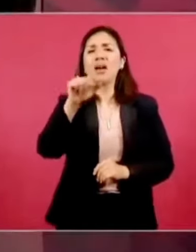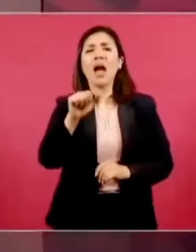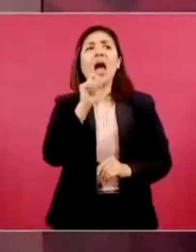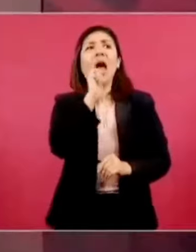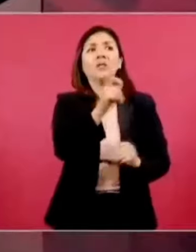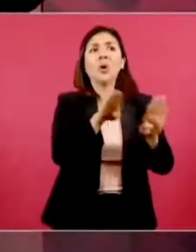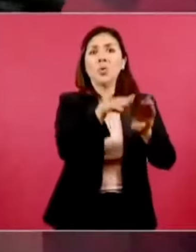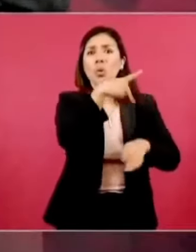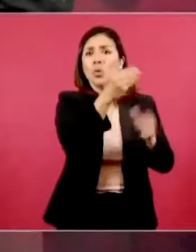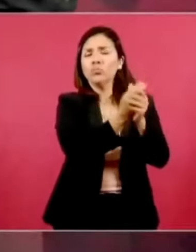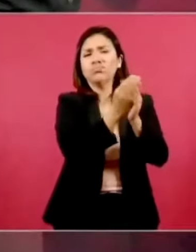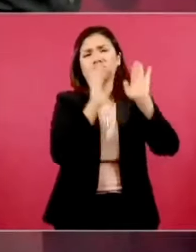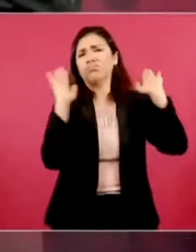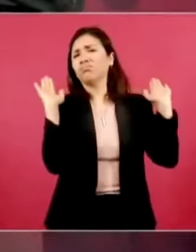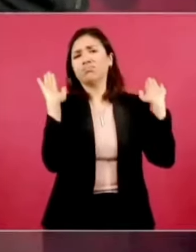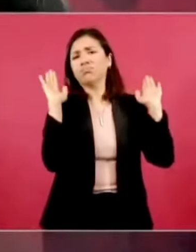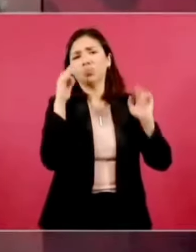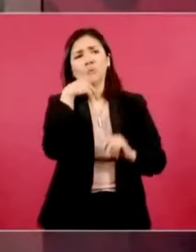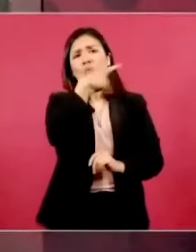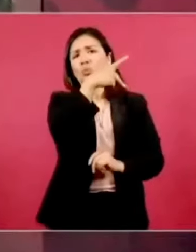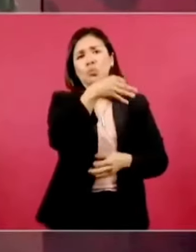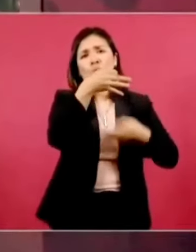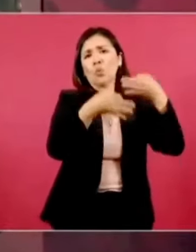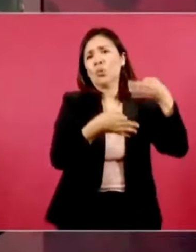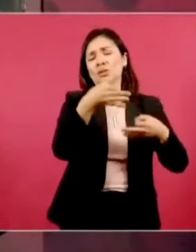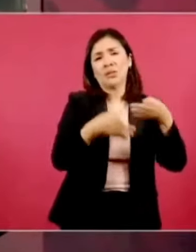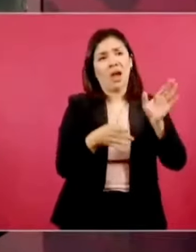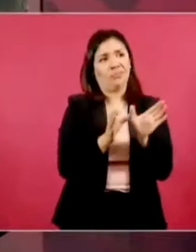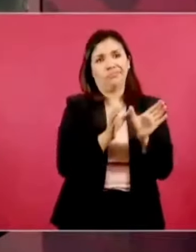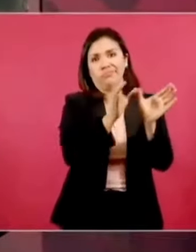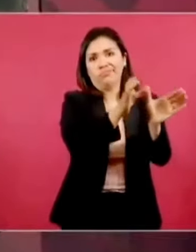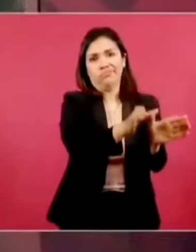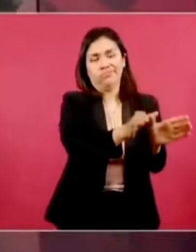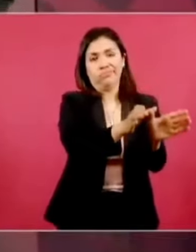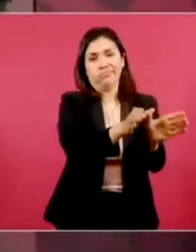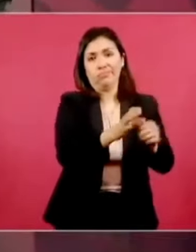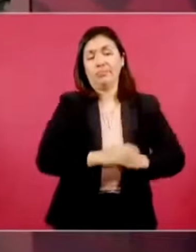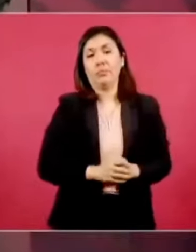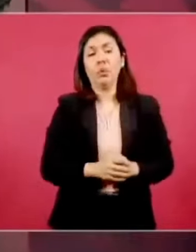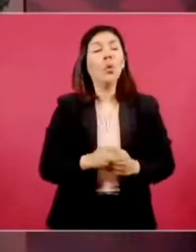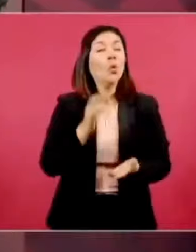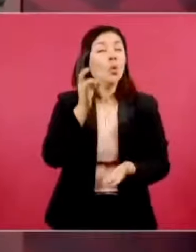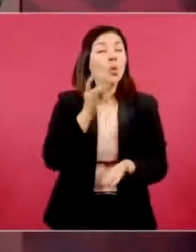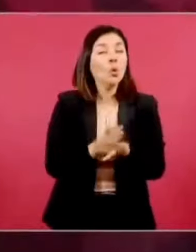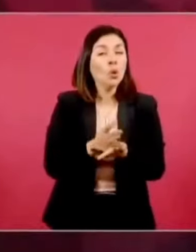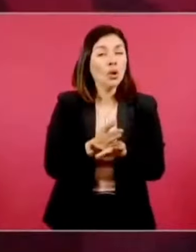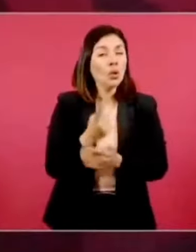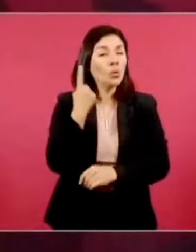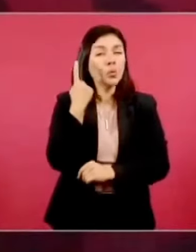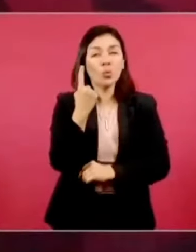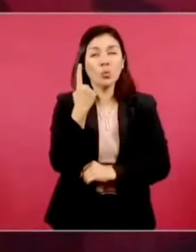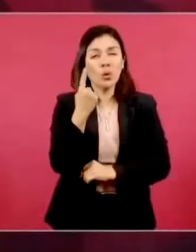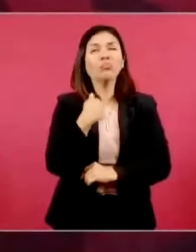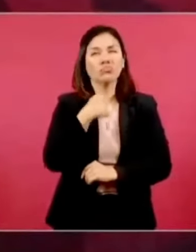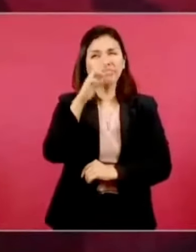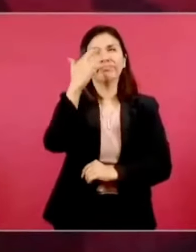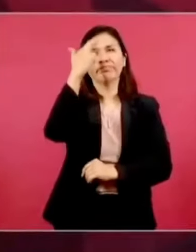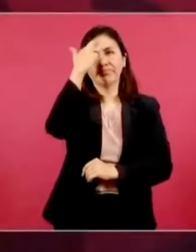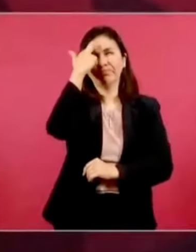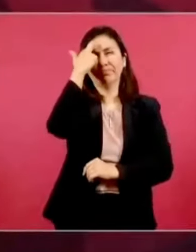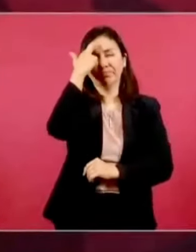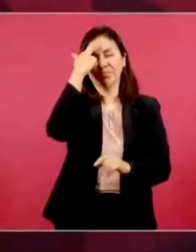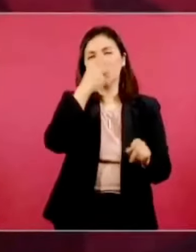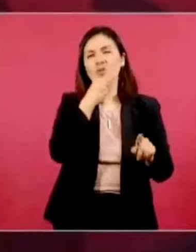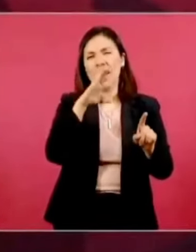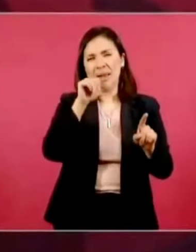eso tiene que ver con el Poder Judicial. La única cosa, me acuerdo de Cabeza de